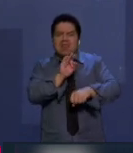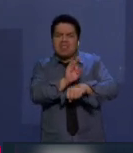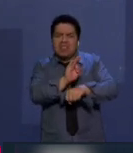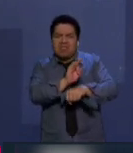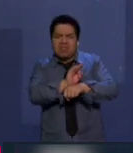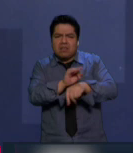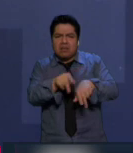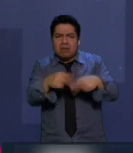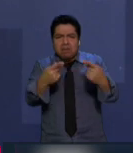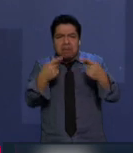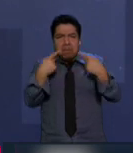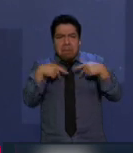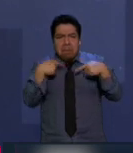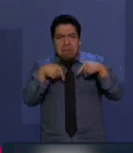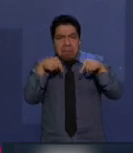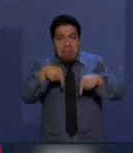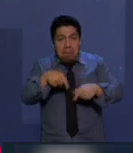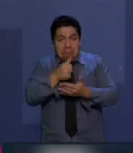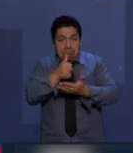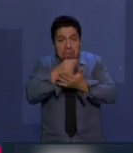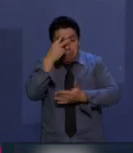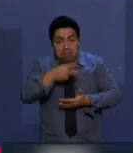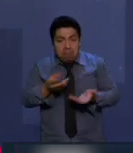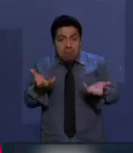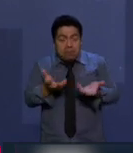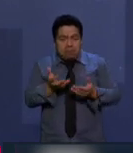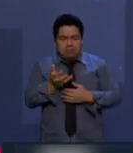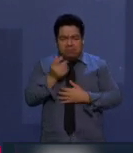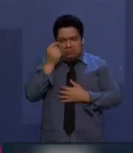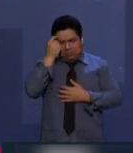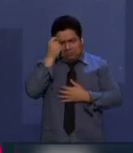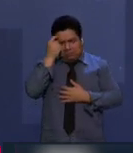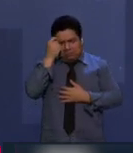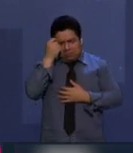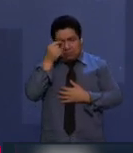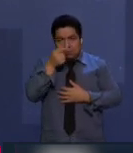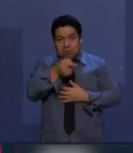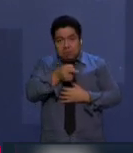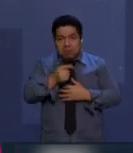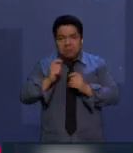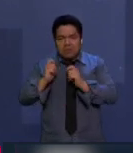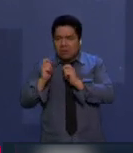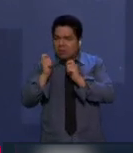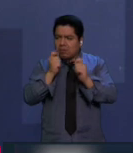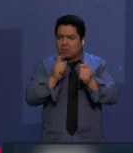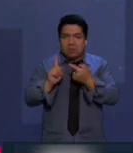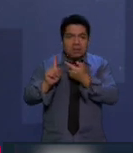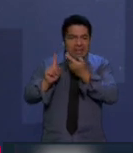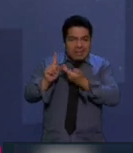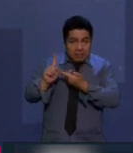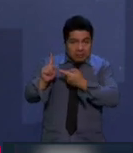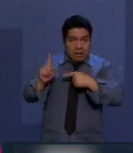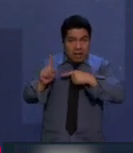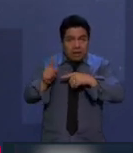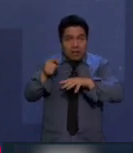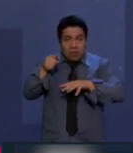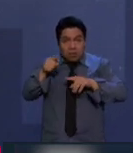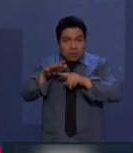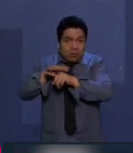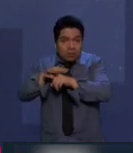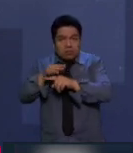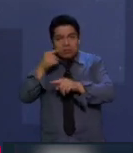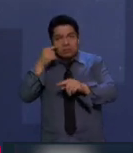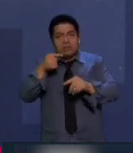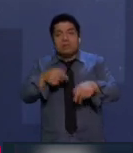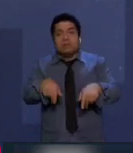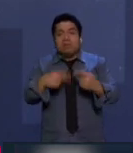esto que según hicieron en nuestra ciudad. Y mire, ¿qué me diría si yo le dijera que quien les entregó el premio tiene denuncias en su contra por trata de personas